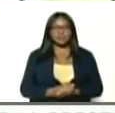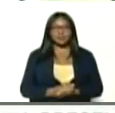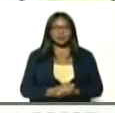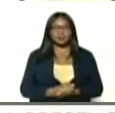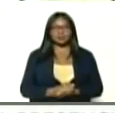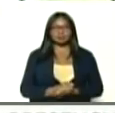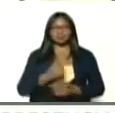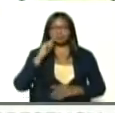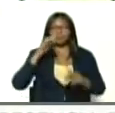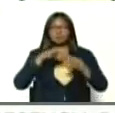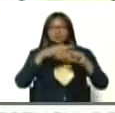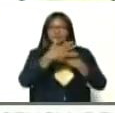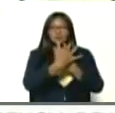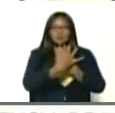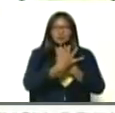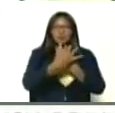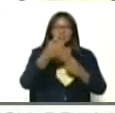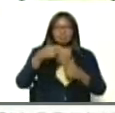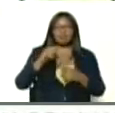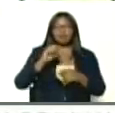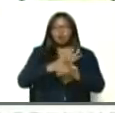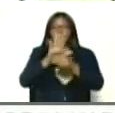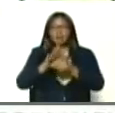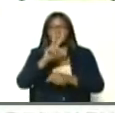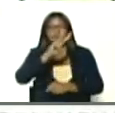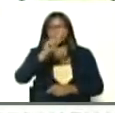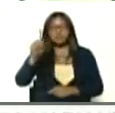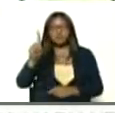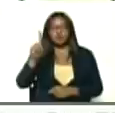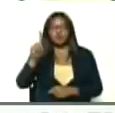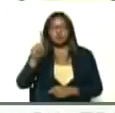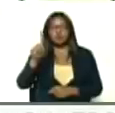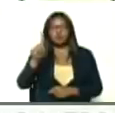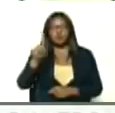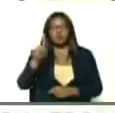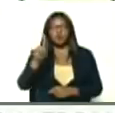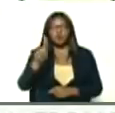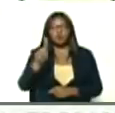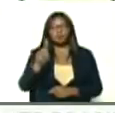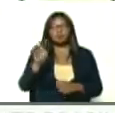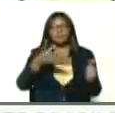pues, fíjense, situación del COVID, en Venezuela, el 21 de marzo del 2021,